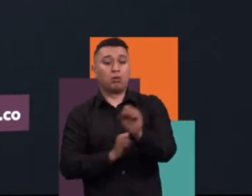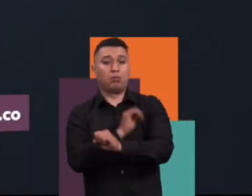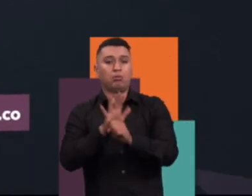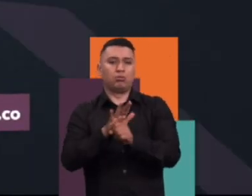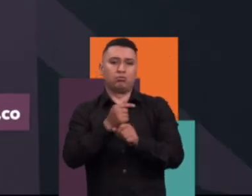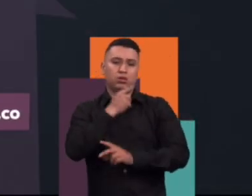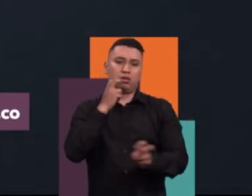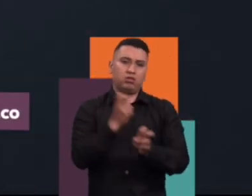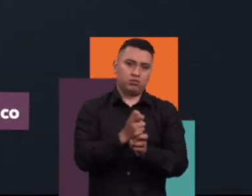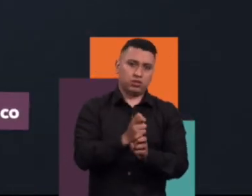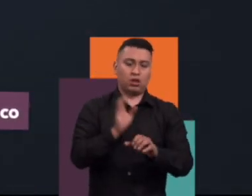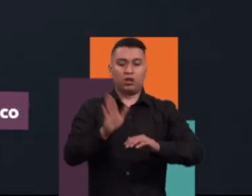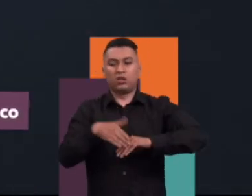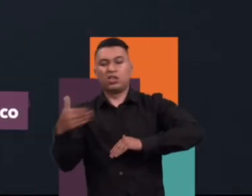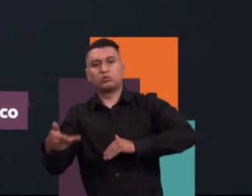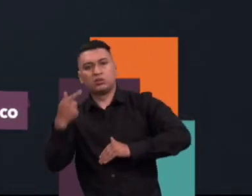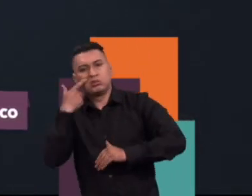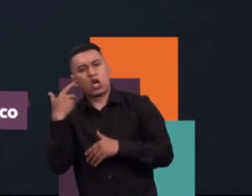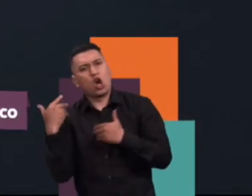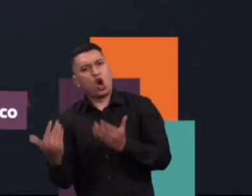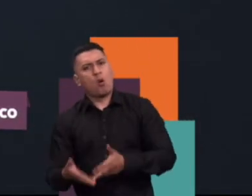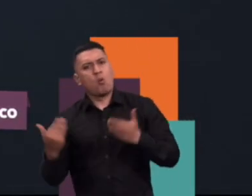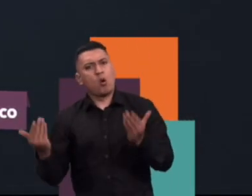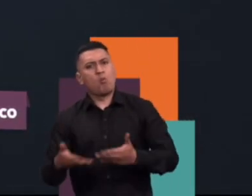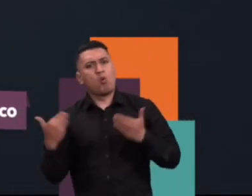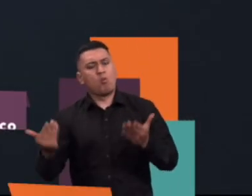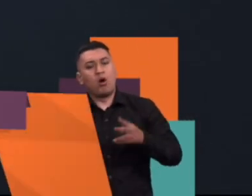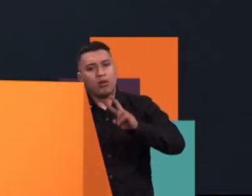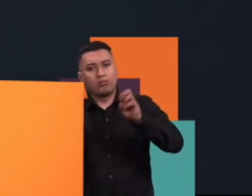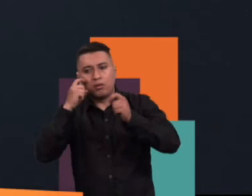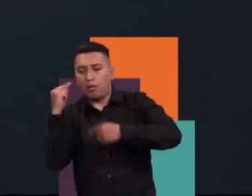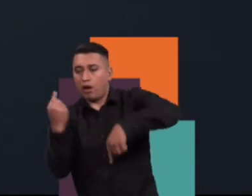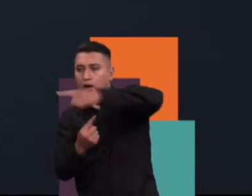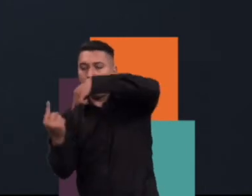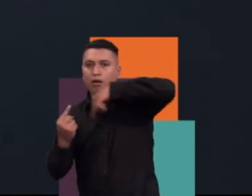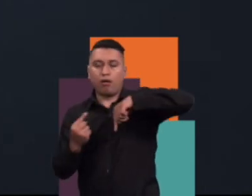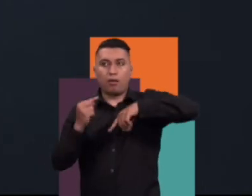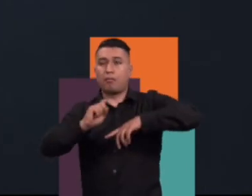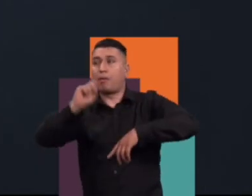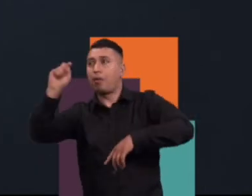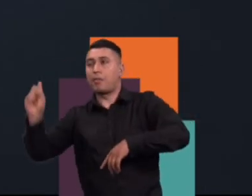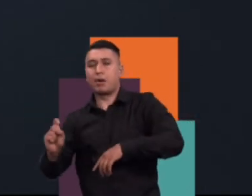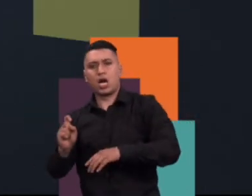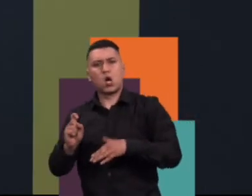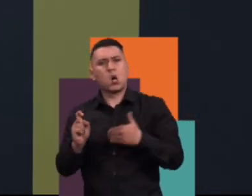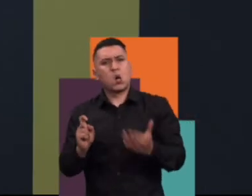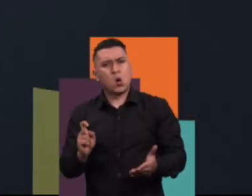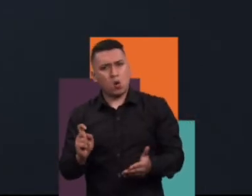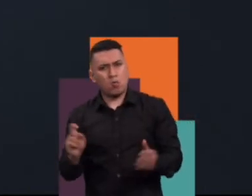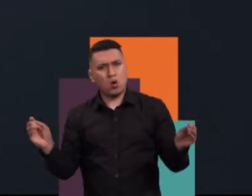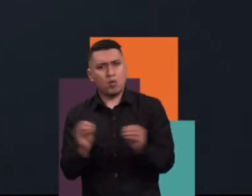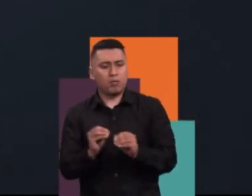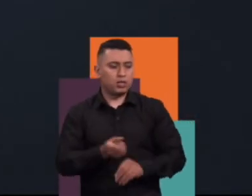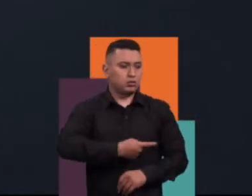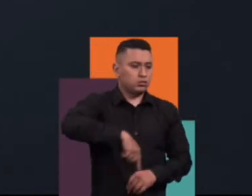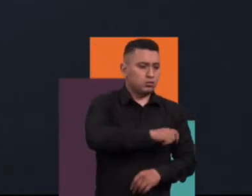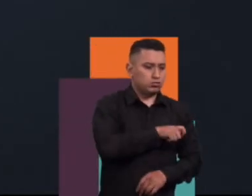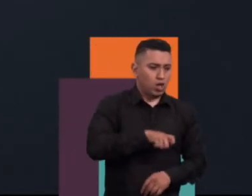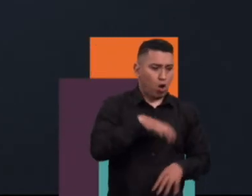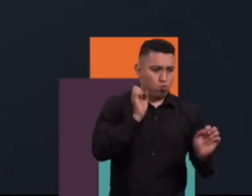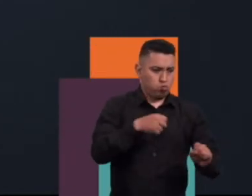-19 y como una lección, ver cómo volver a abrirlos como seres humanos a